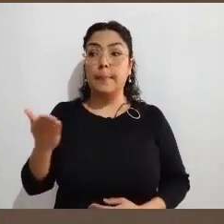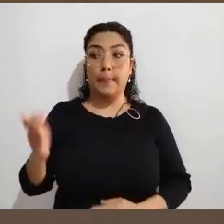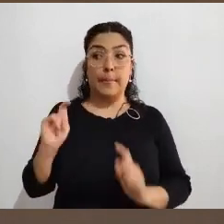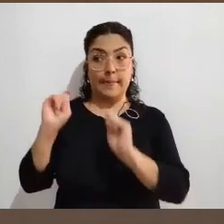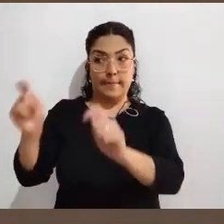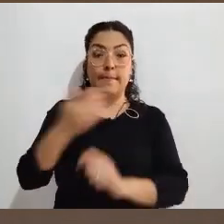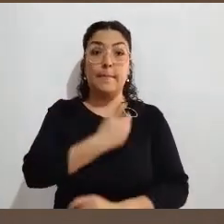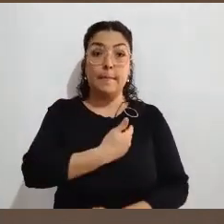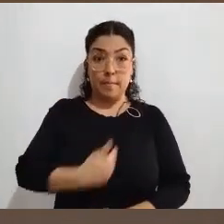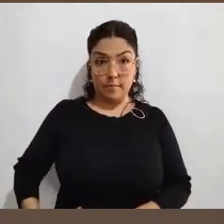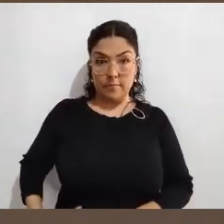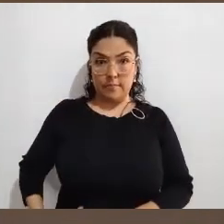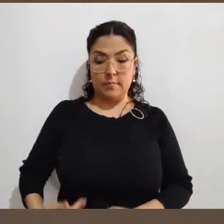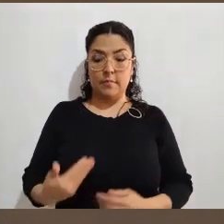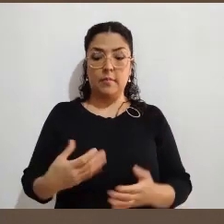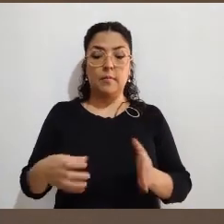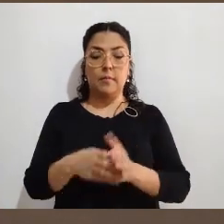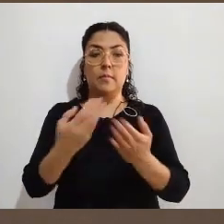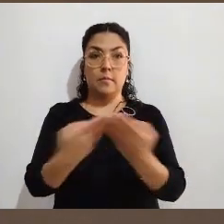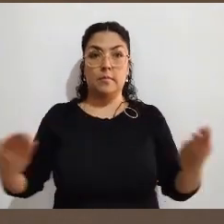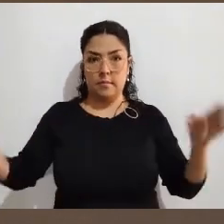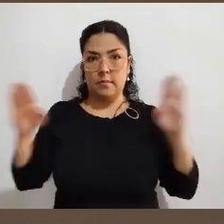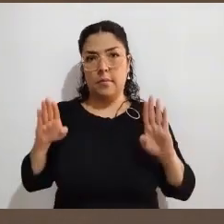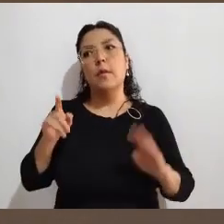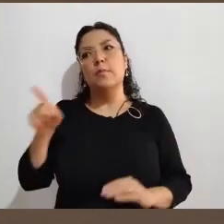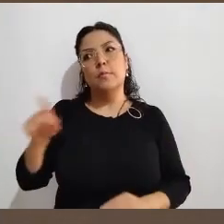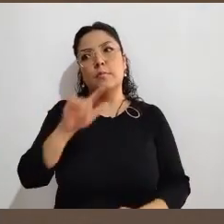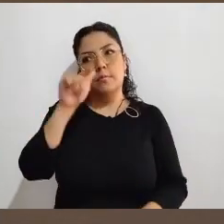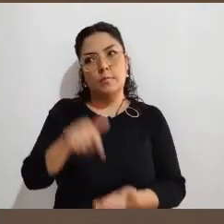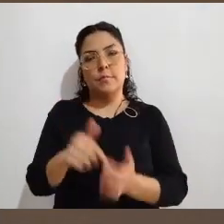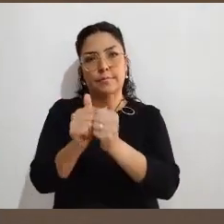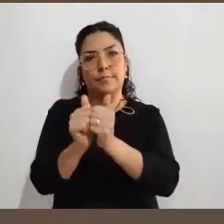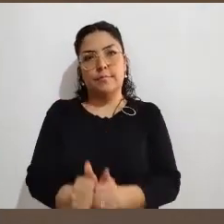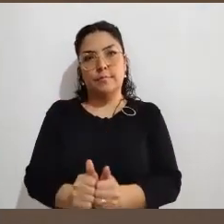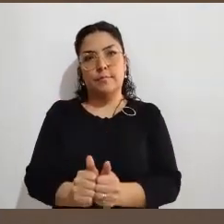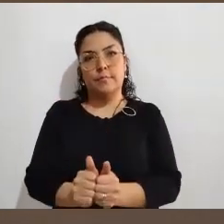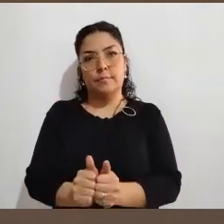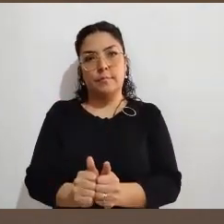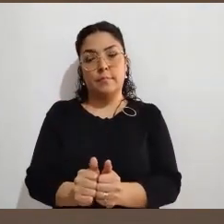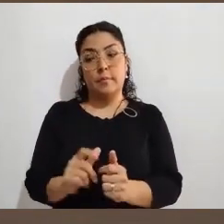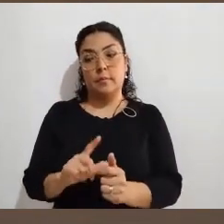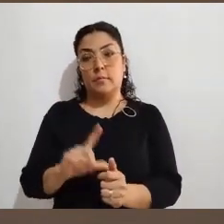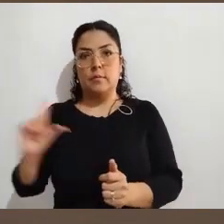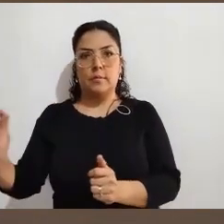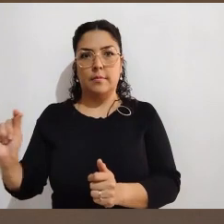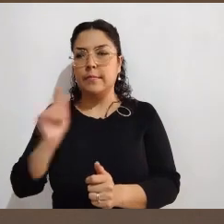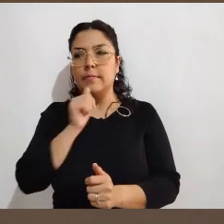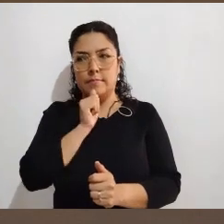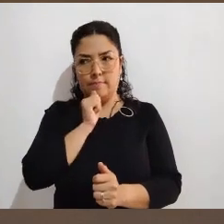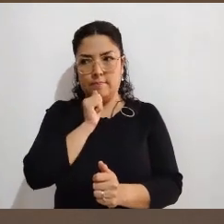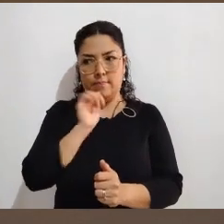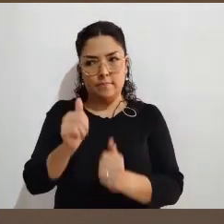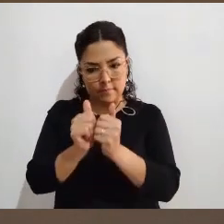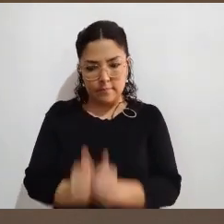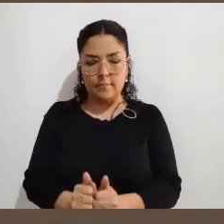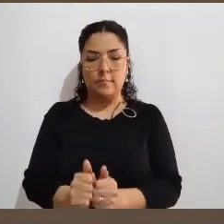como presidente de casilla, tú vas a tener que estar todo el día en la casilla que se te asignó. Si tú decides ser observador electoral,